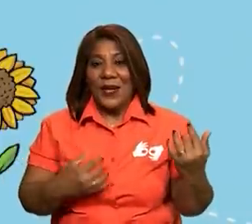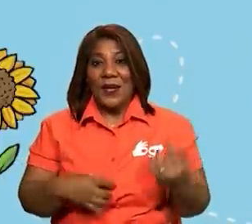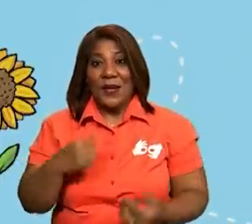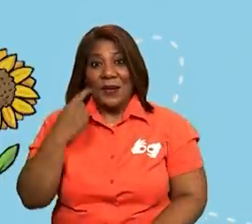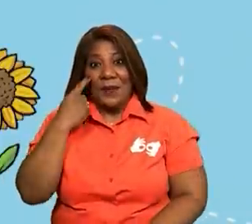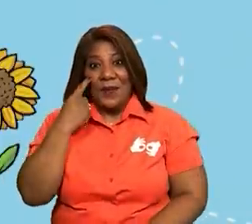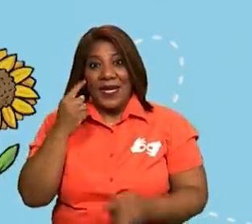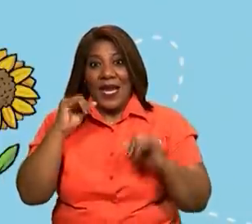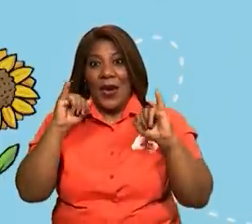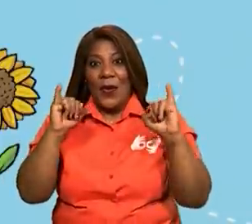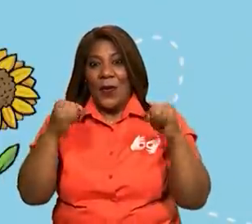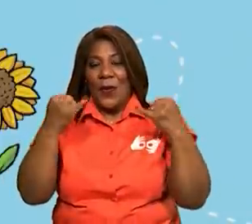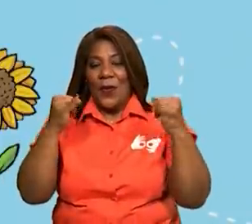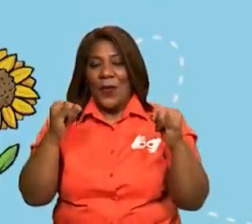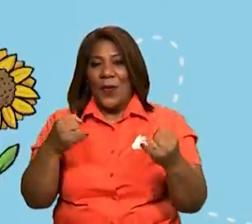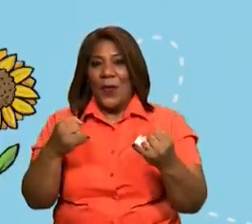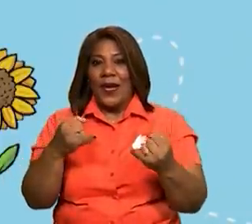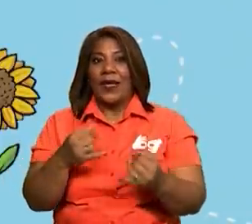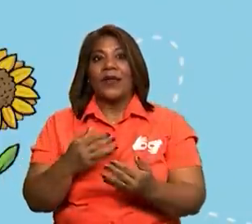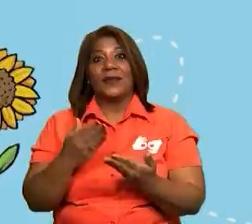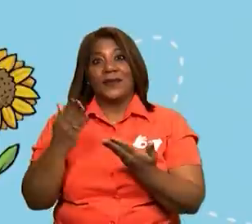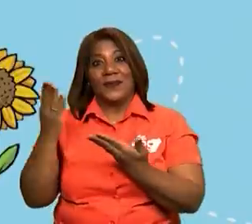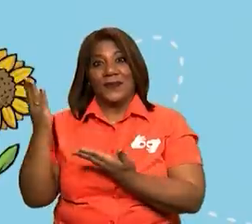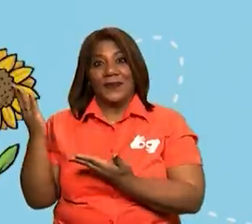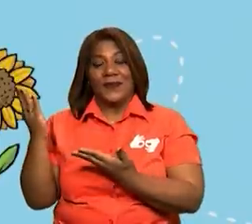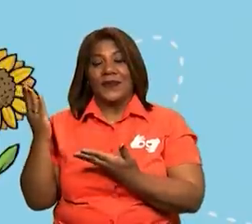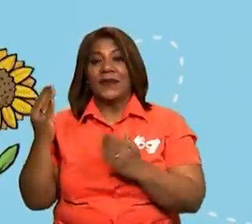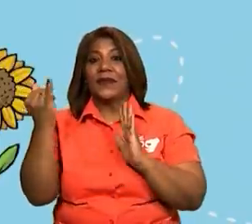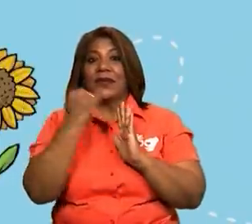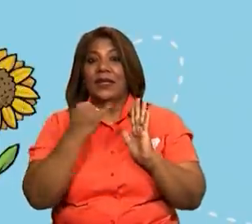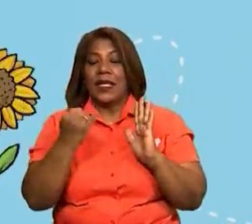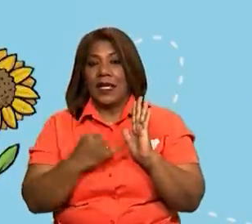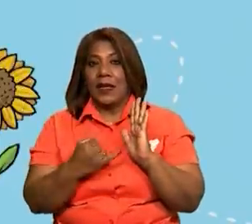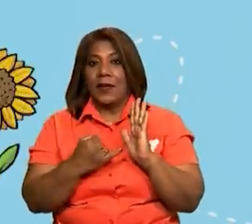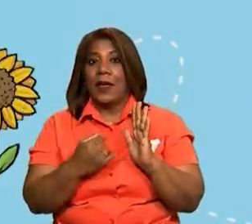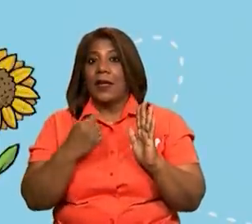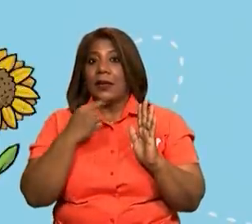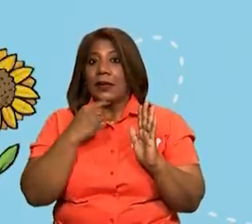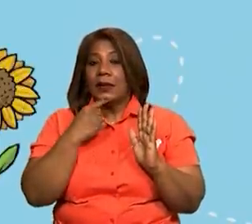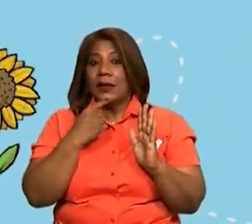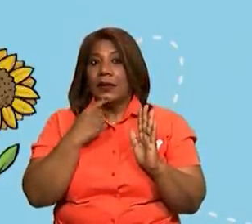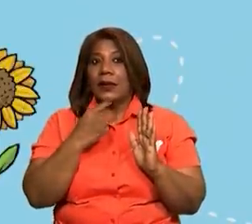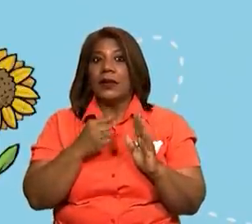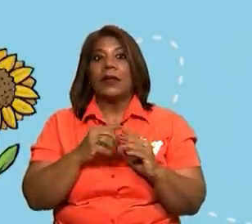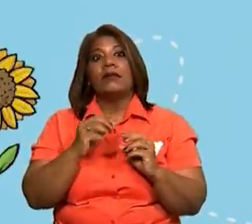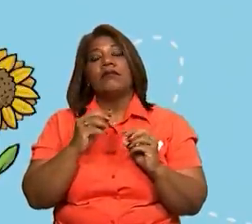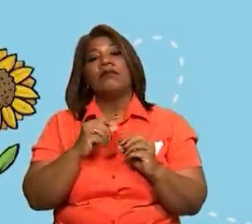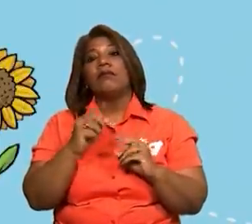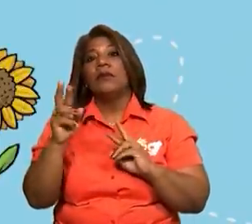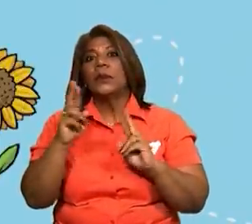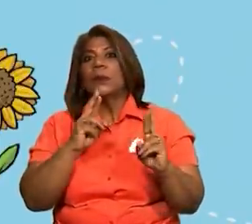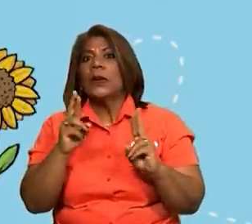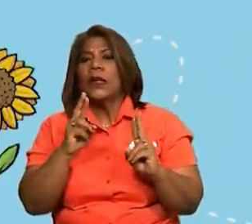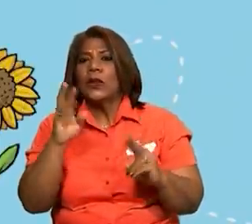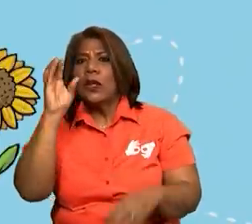rimas. Aquí tenemos las imágenes y se relaciona con una línea las palabras que riman o que